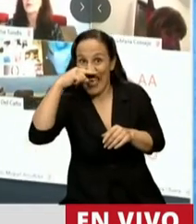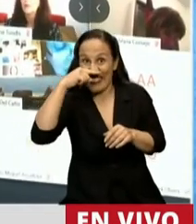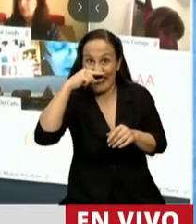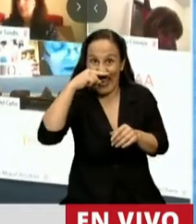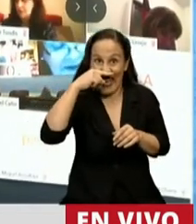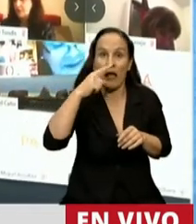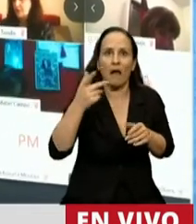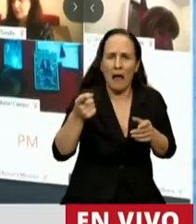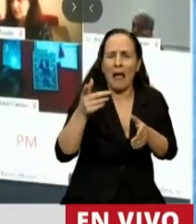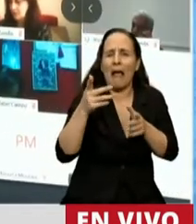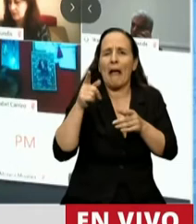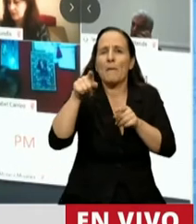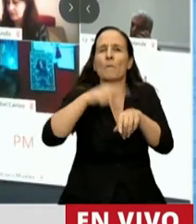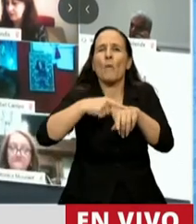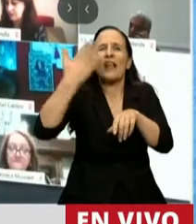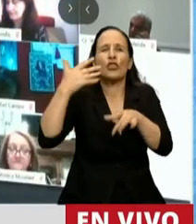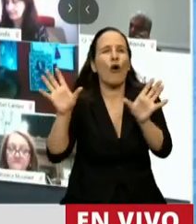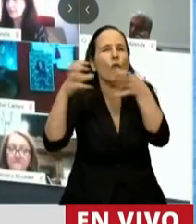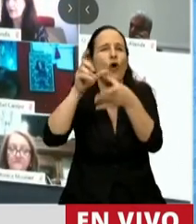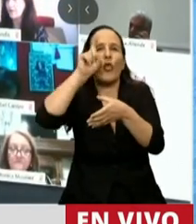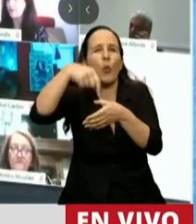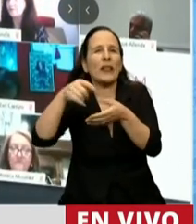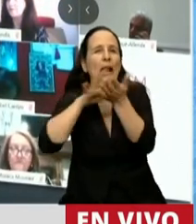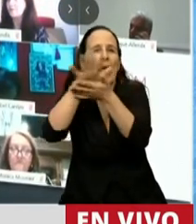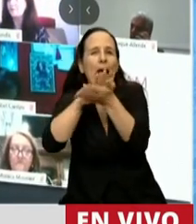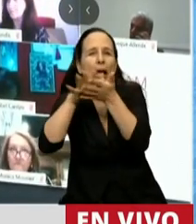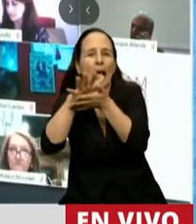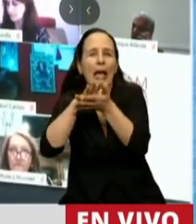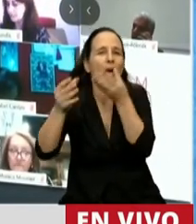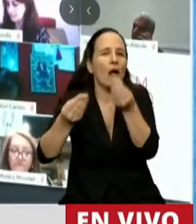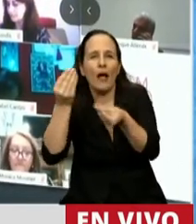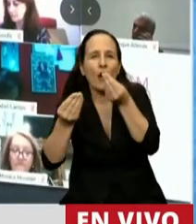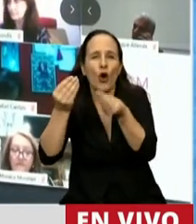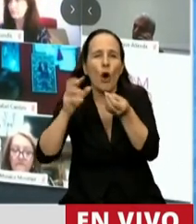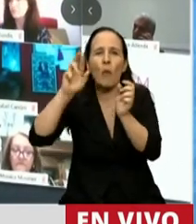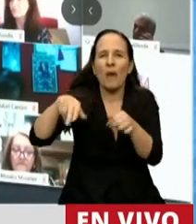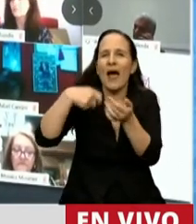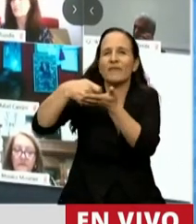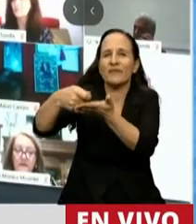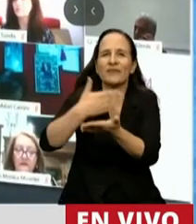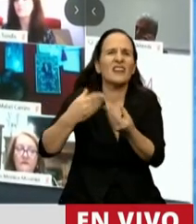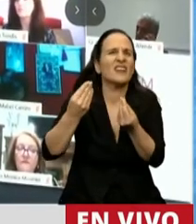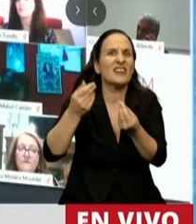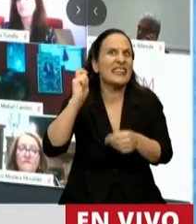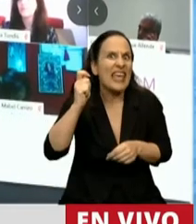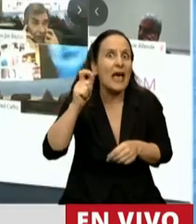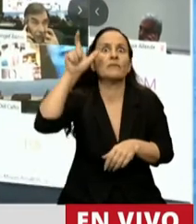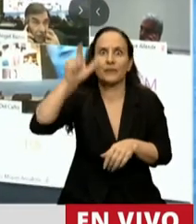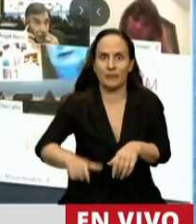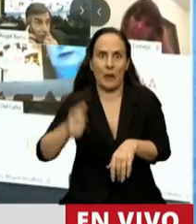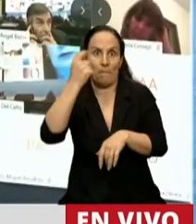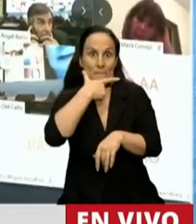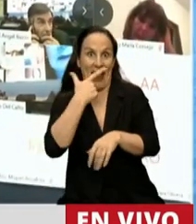en esa negociación de los fondos buitres el punto final de la misma ya el gobierno de Macri y no